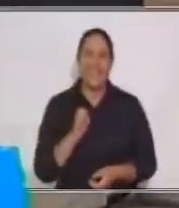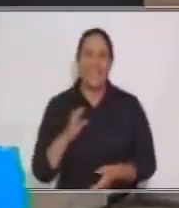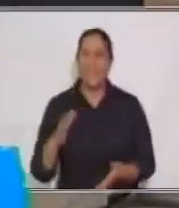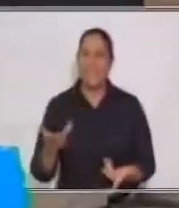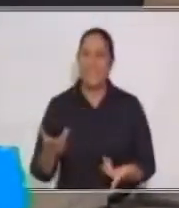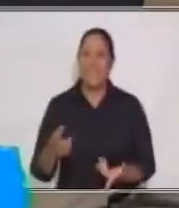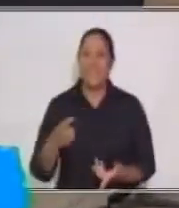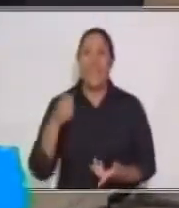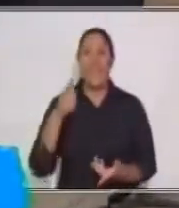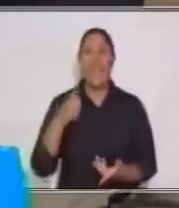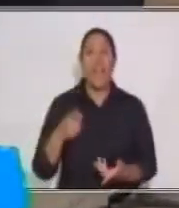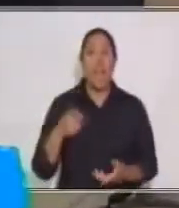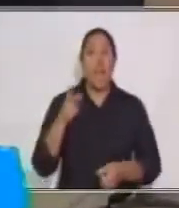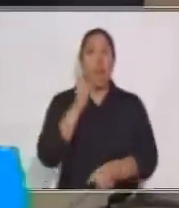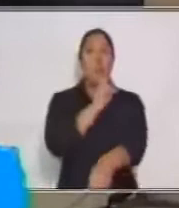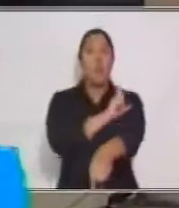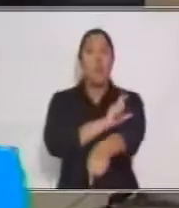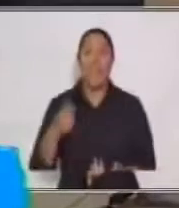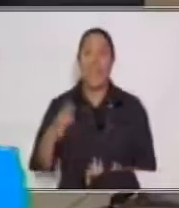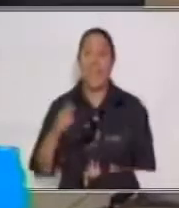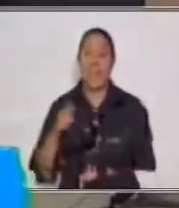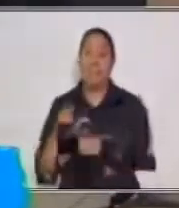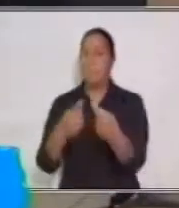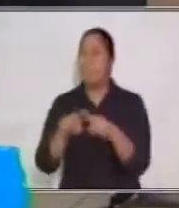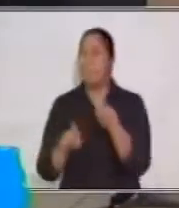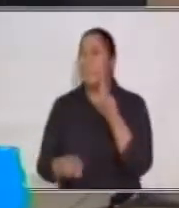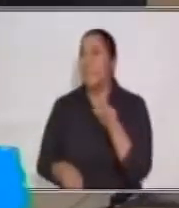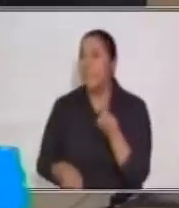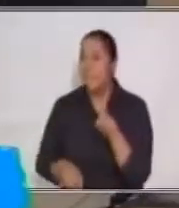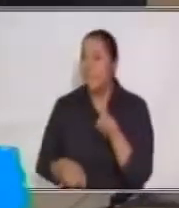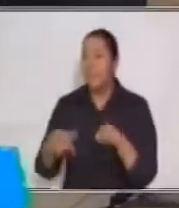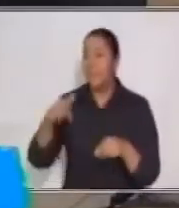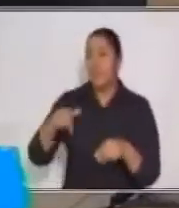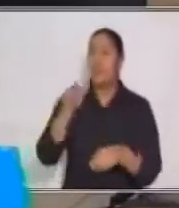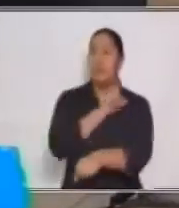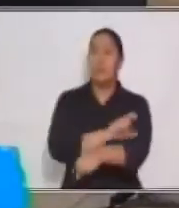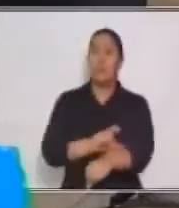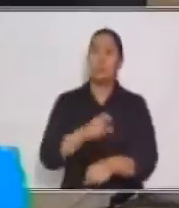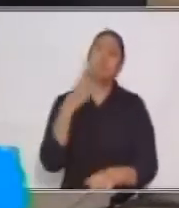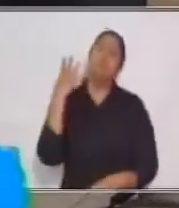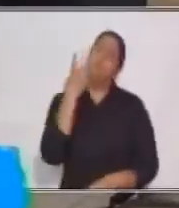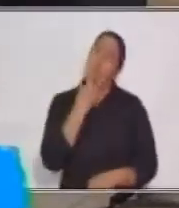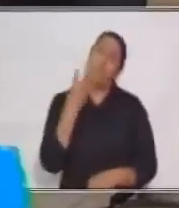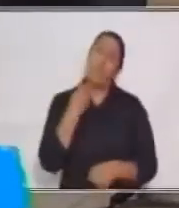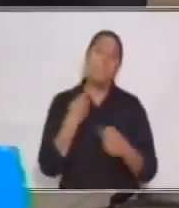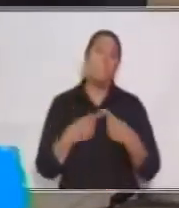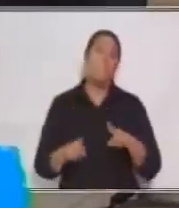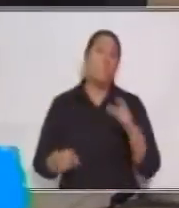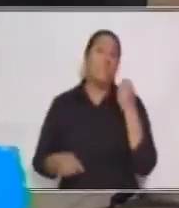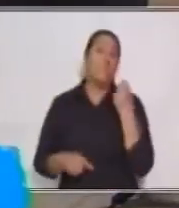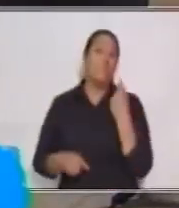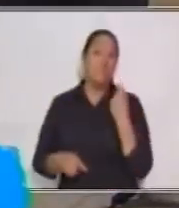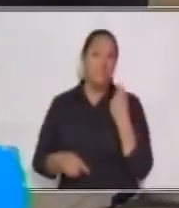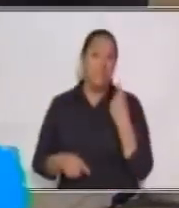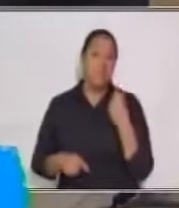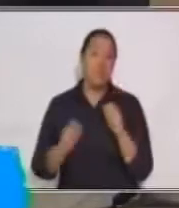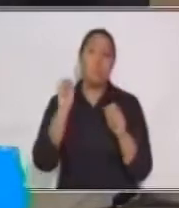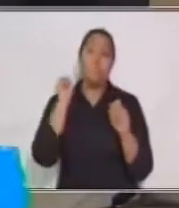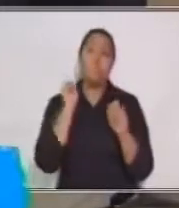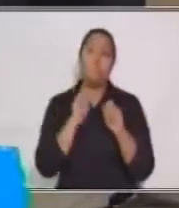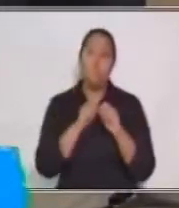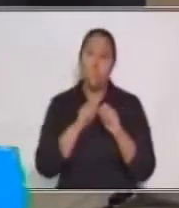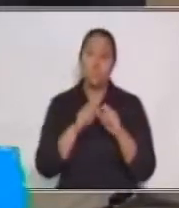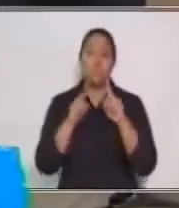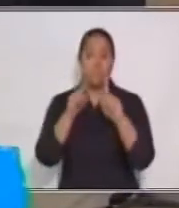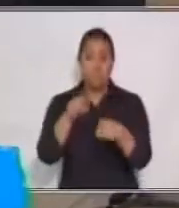Un cuento. Pero, fíjense que en este cuento es muy lindo. Pero le faltan los puntos. Y